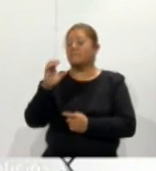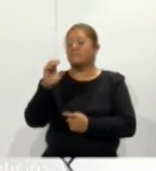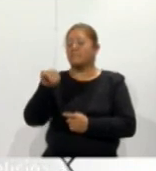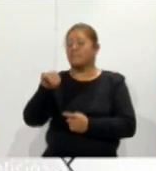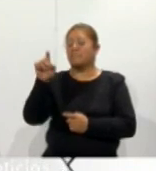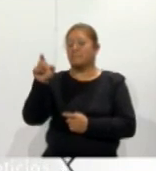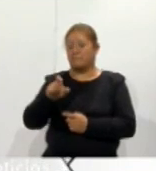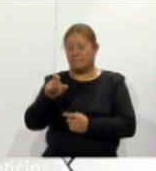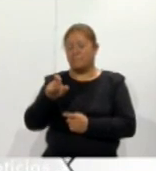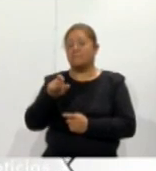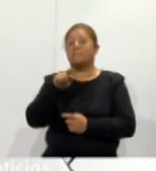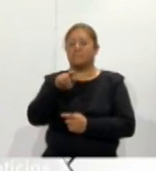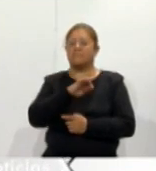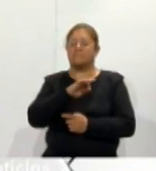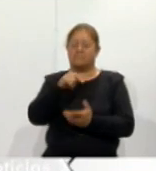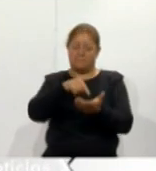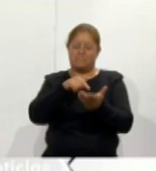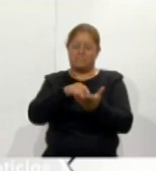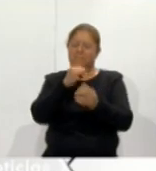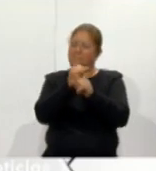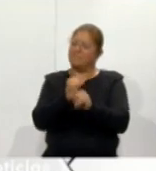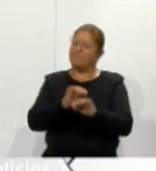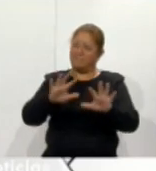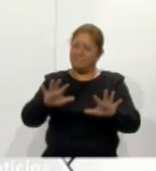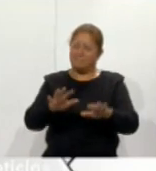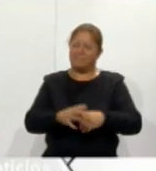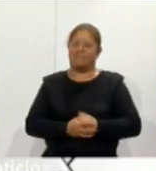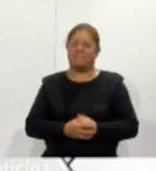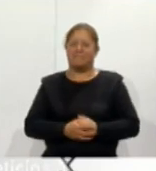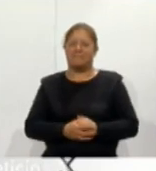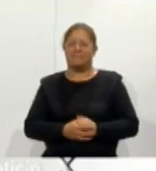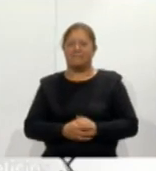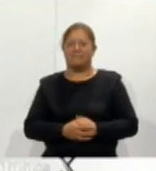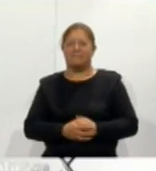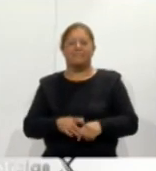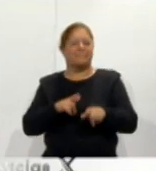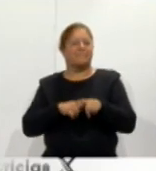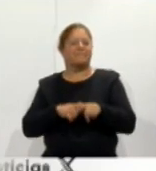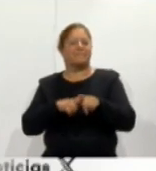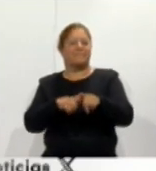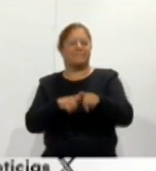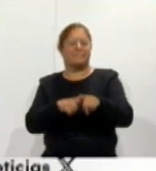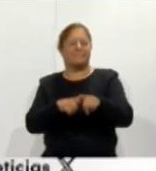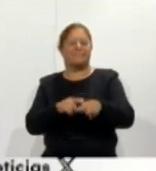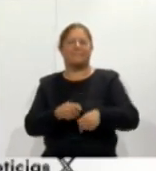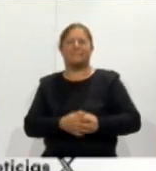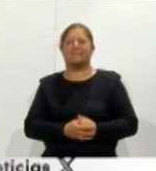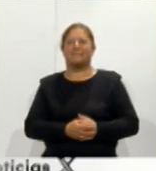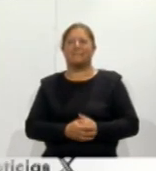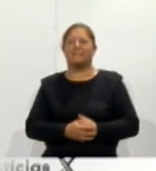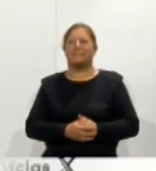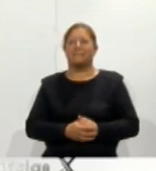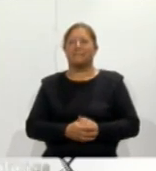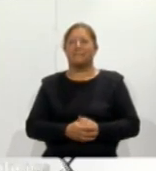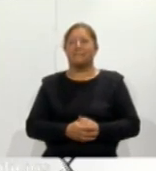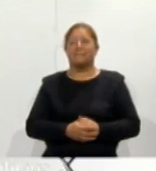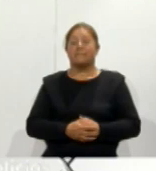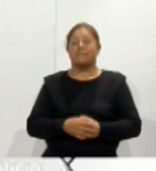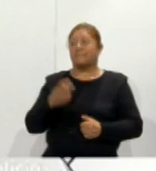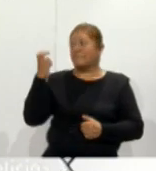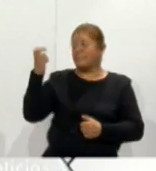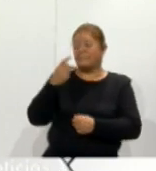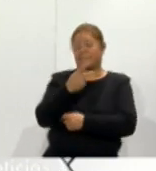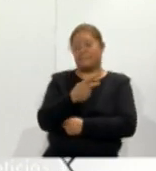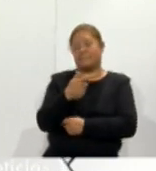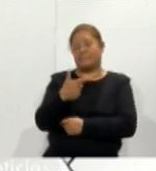.sndigital.mx Continuamos con más información la Procuraduría